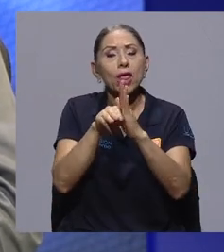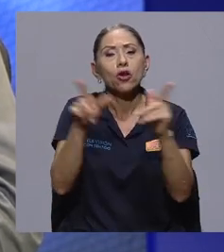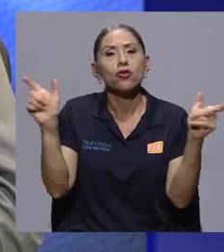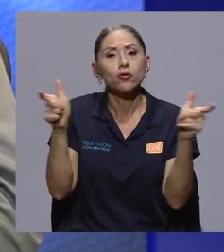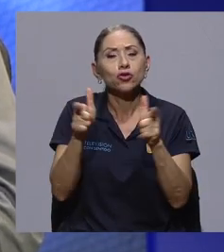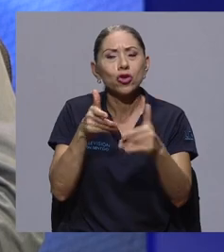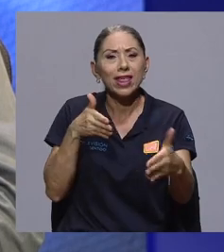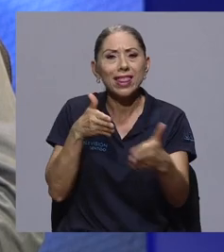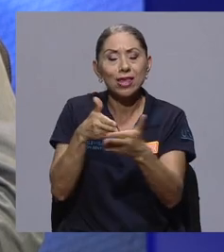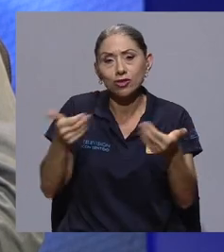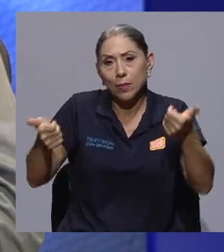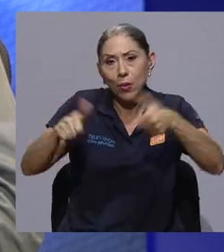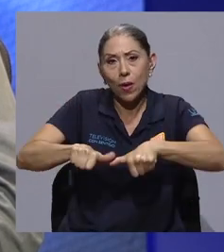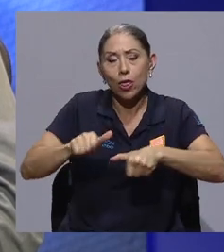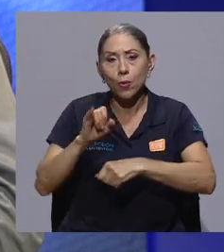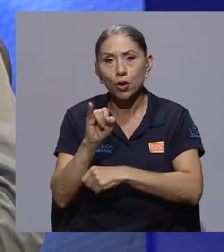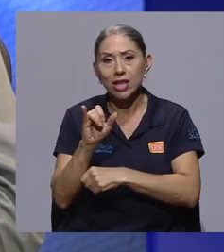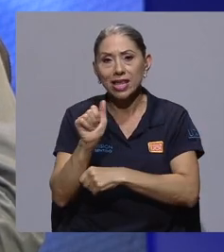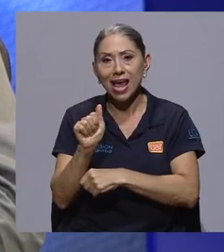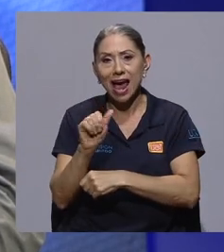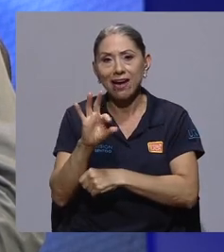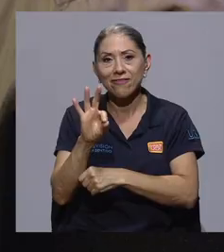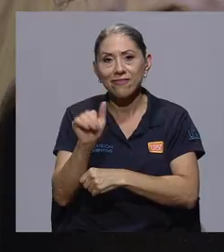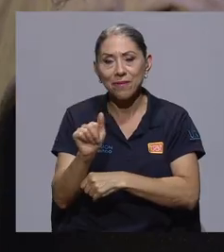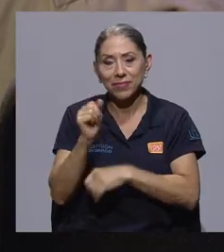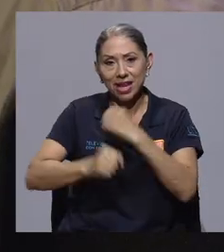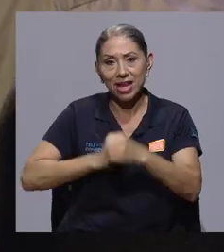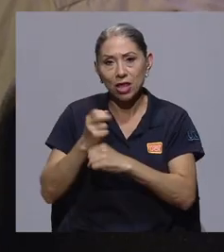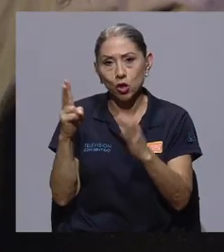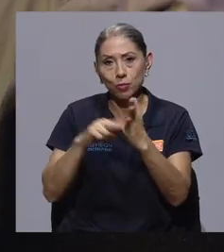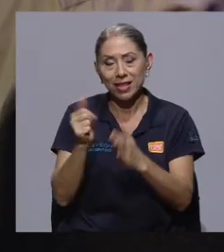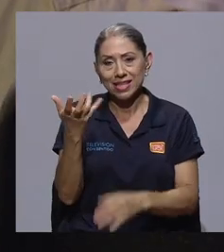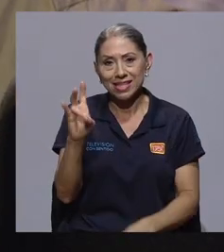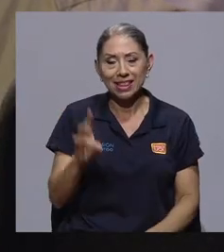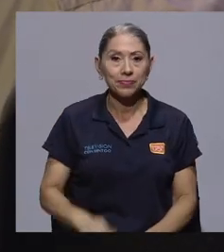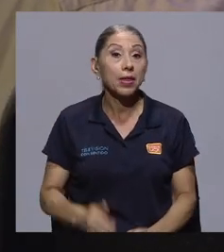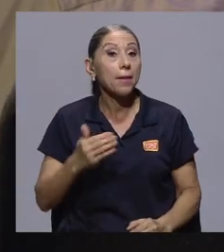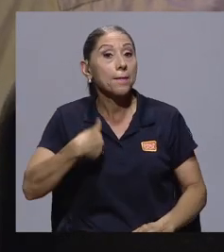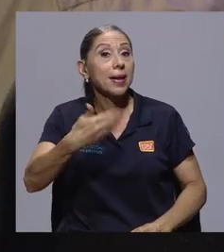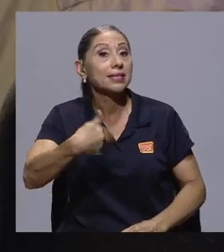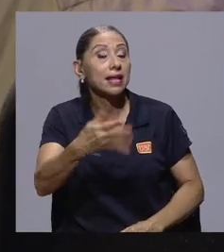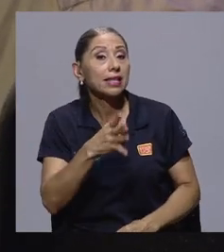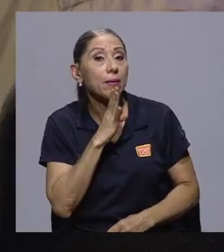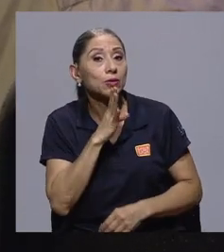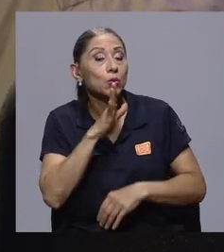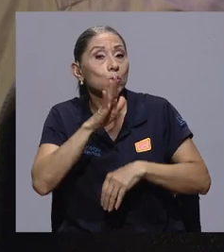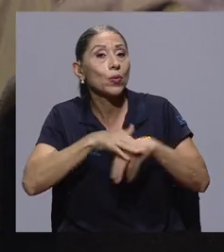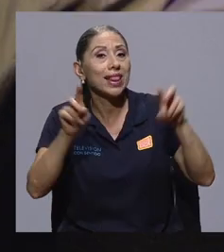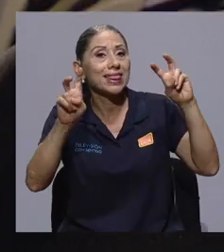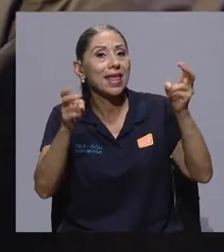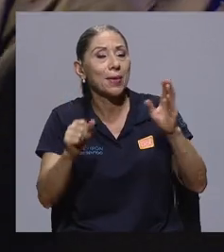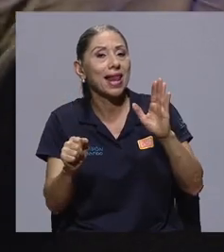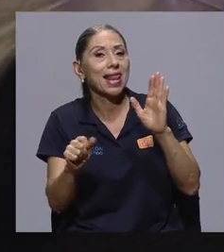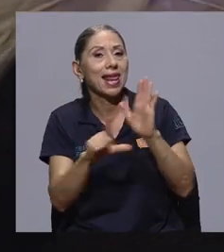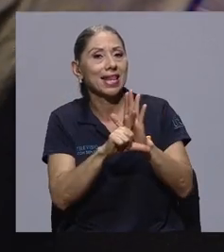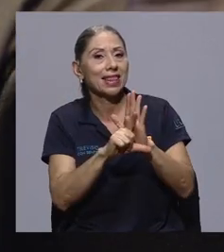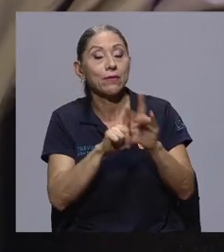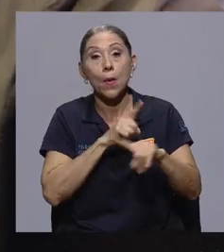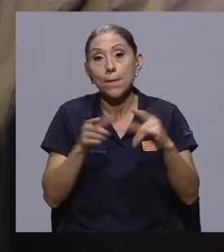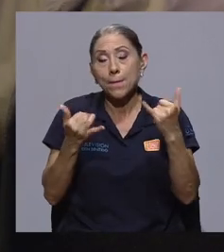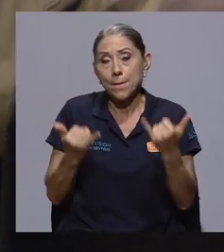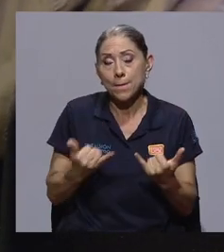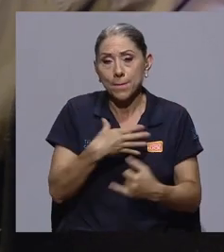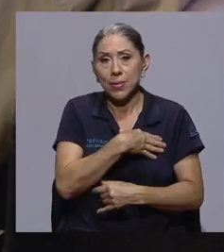reducción de daños que fue aprobado por el IAF en 2017. Eso así, un nivel muy general. Más adelante vamos a conversar justamente sobre el tema